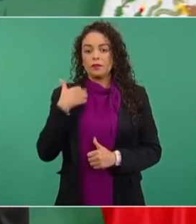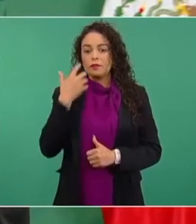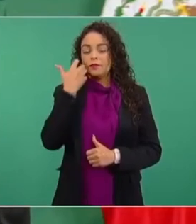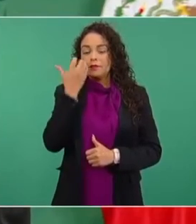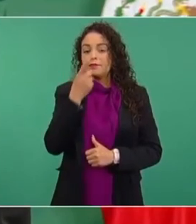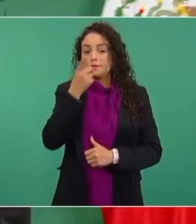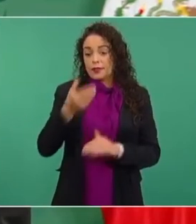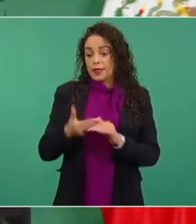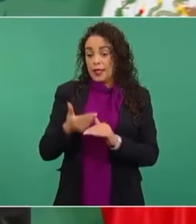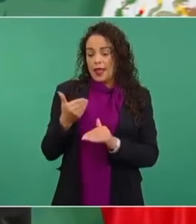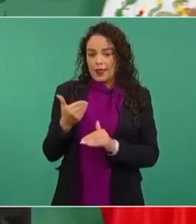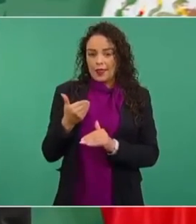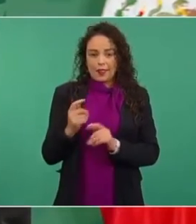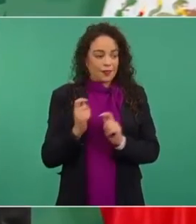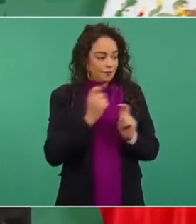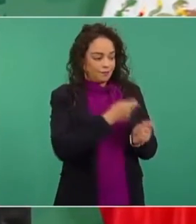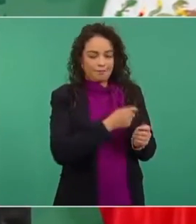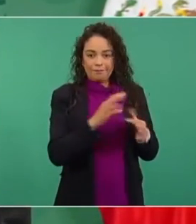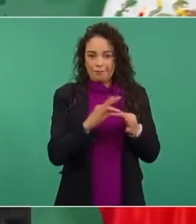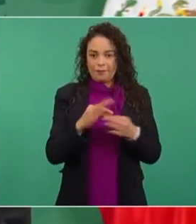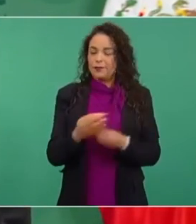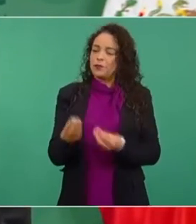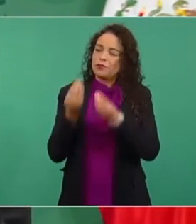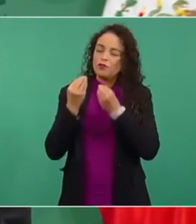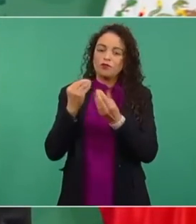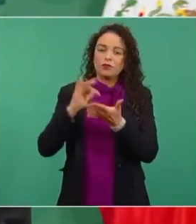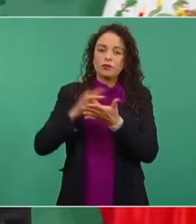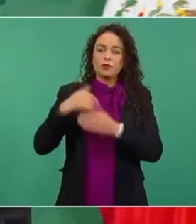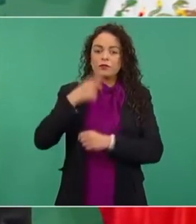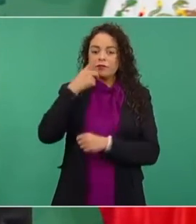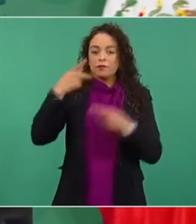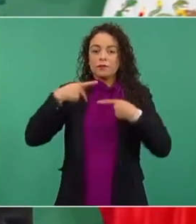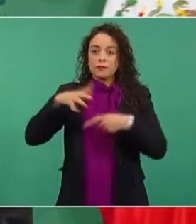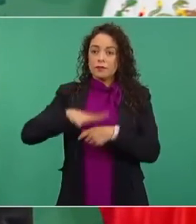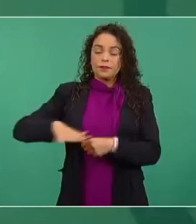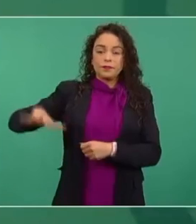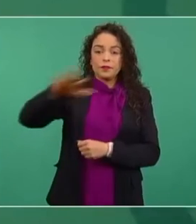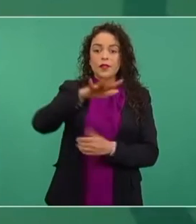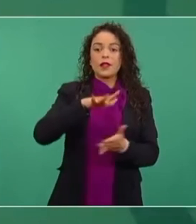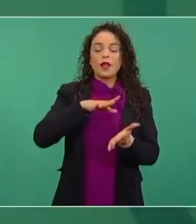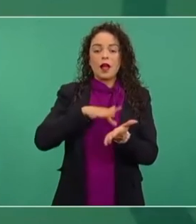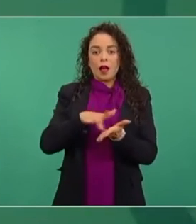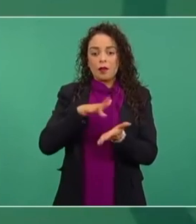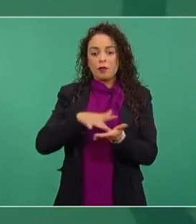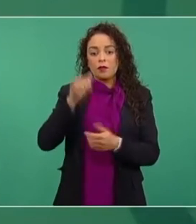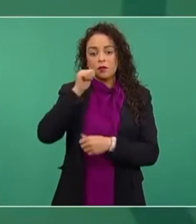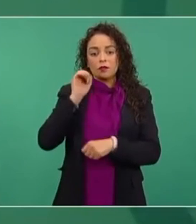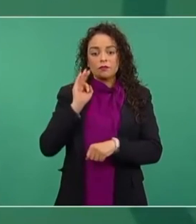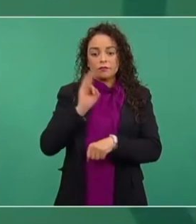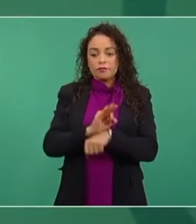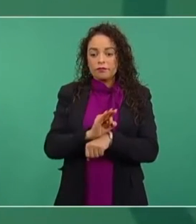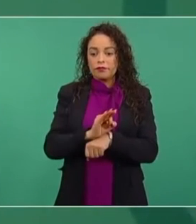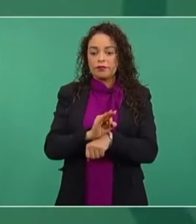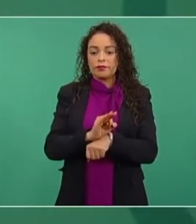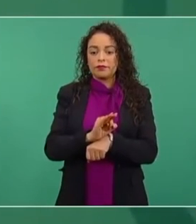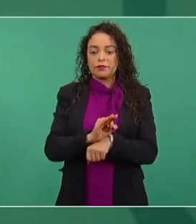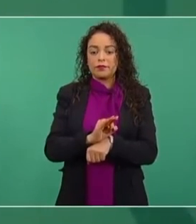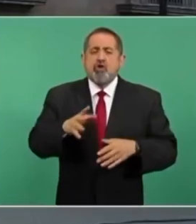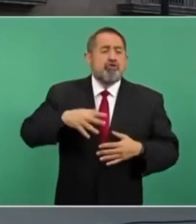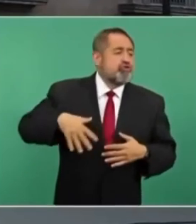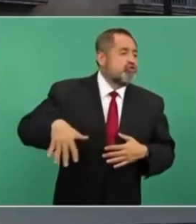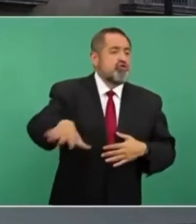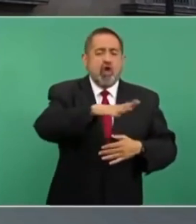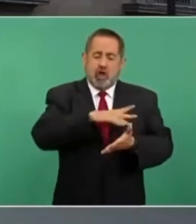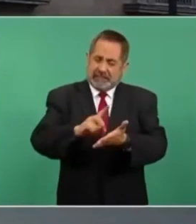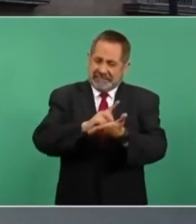aseguró que cuenta con el apoyo de los ciudadanos, mientras que quienes no están a favor de su administración, tendrán siempre su respeto. El jefe del Ejecutivo